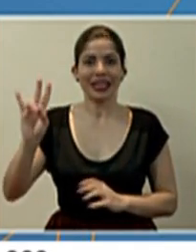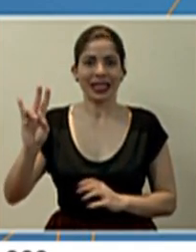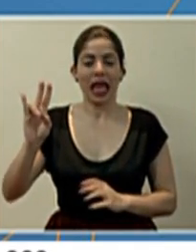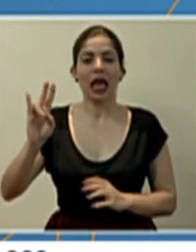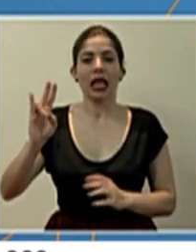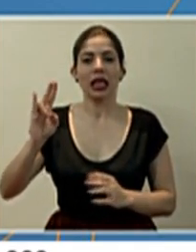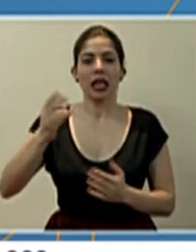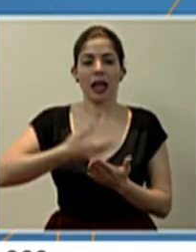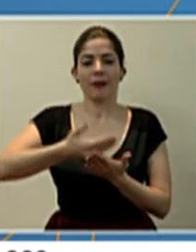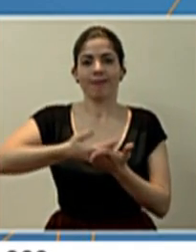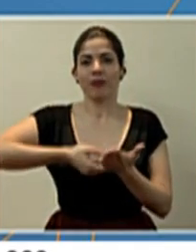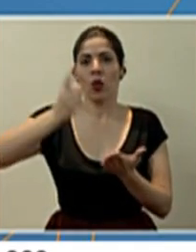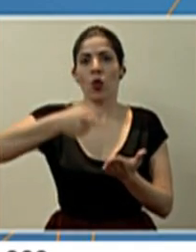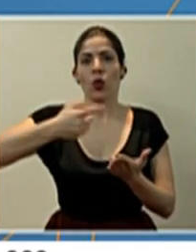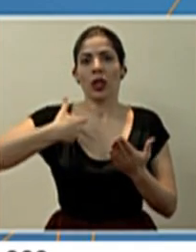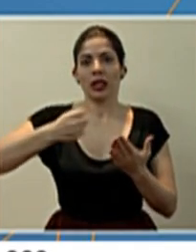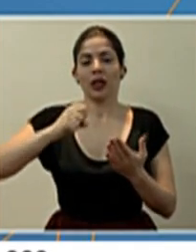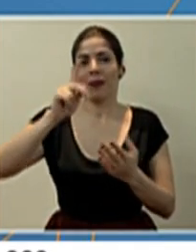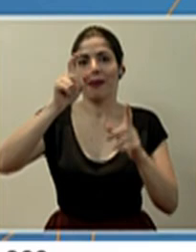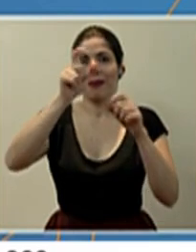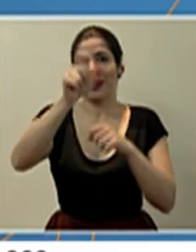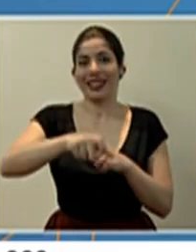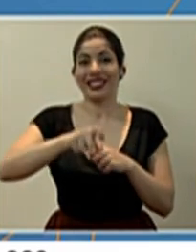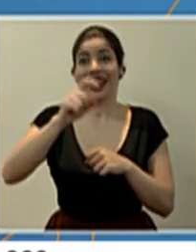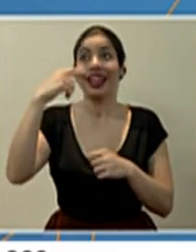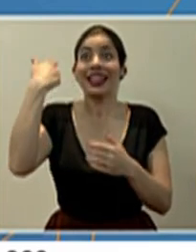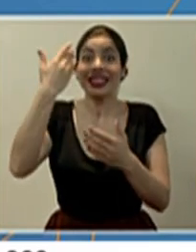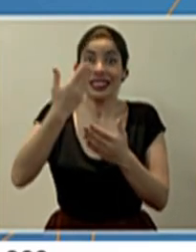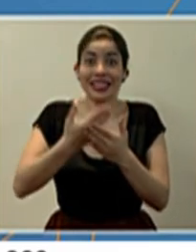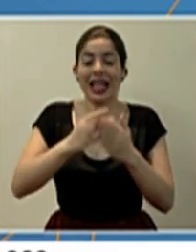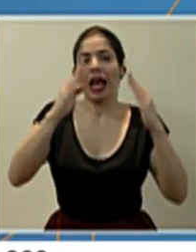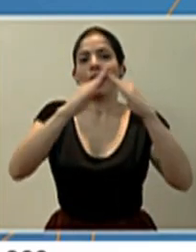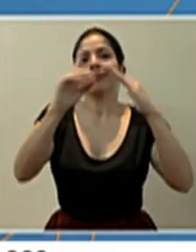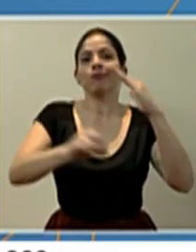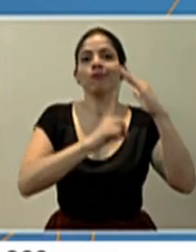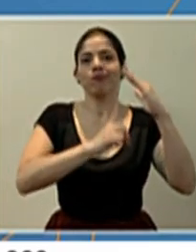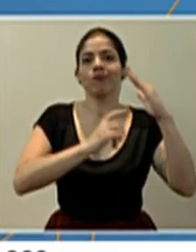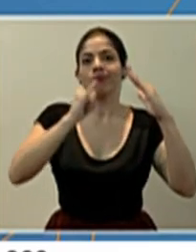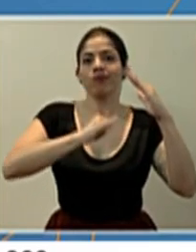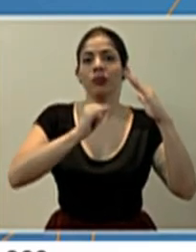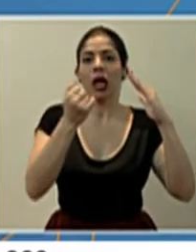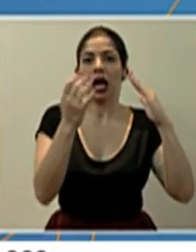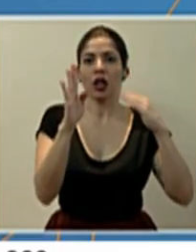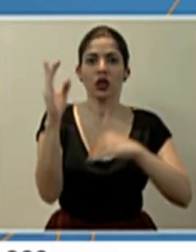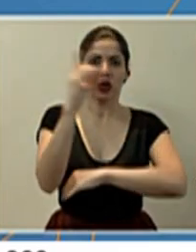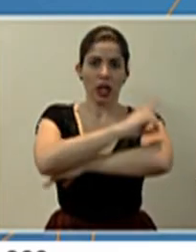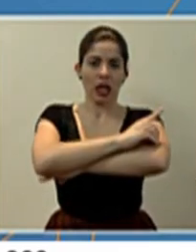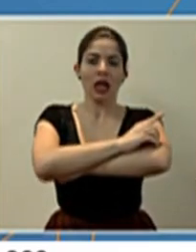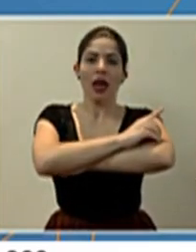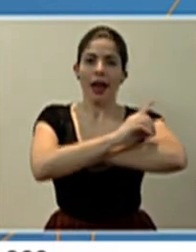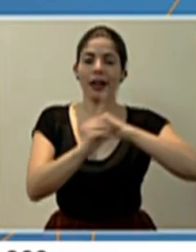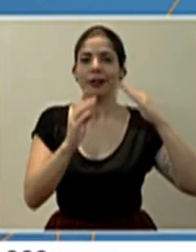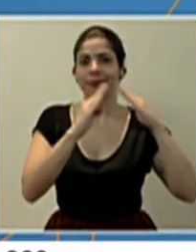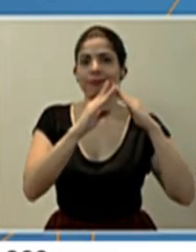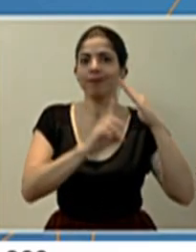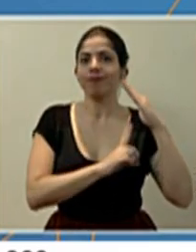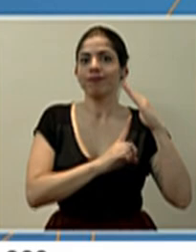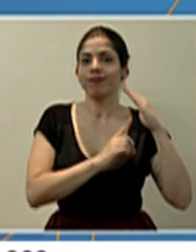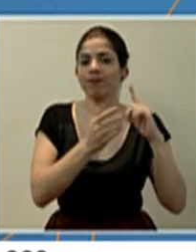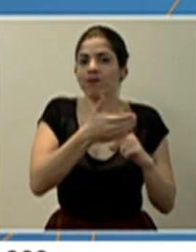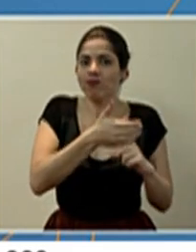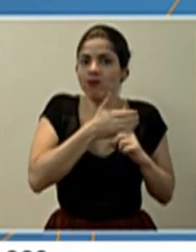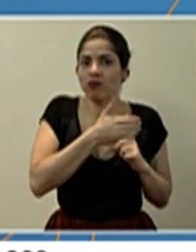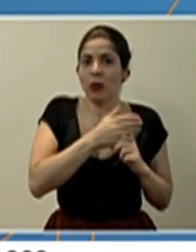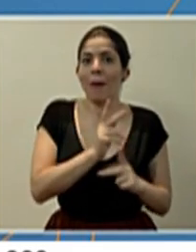órdenes sanitarias. la persona ingresa y tiene que estar 14 días en aislamiento para protegerse a